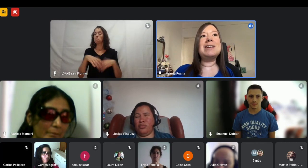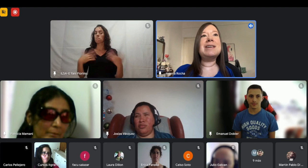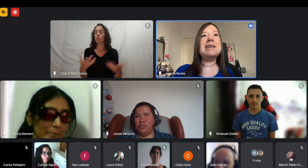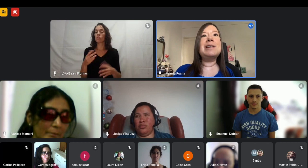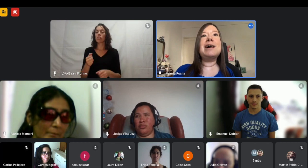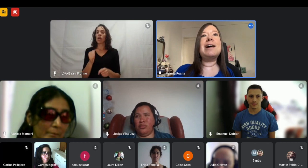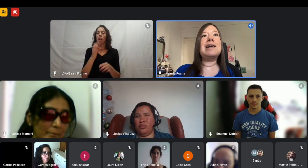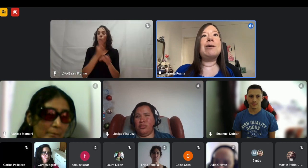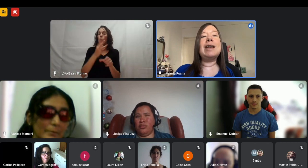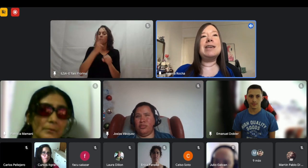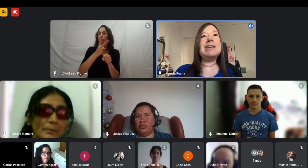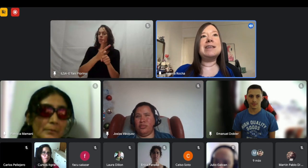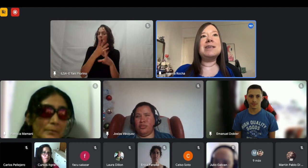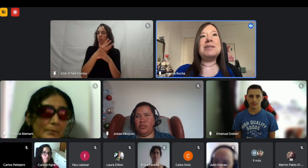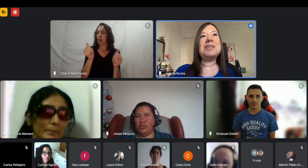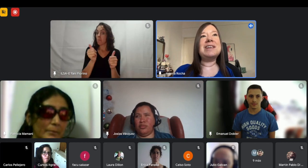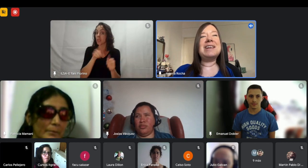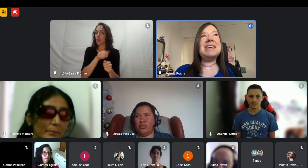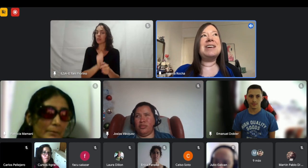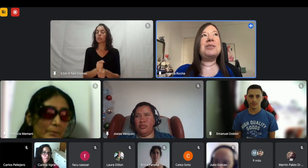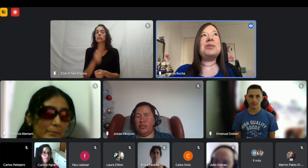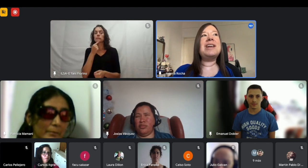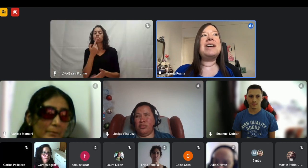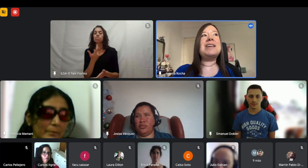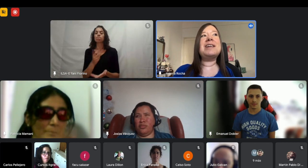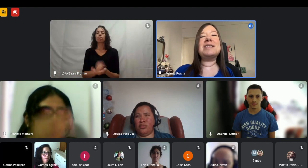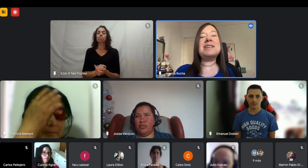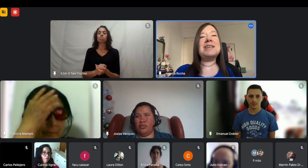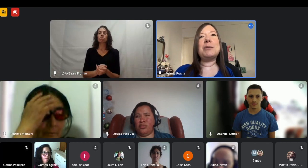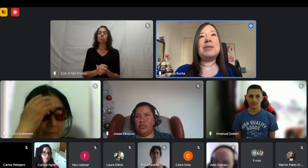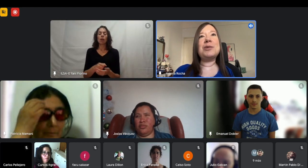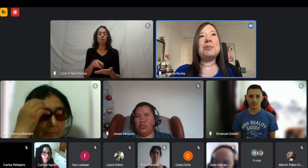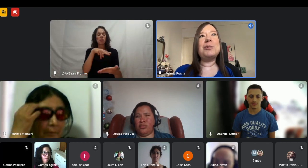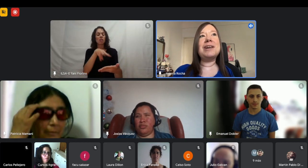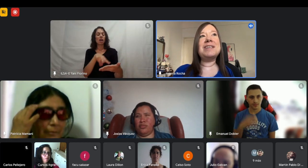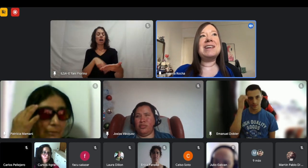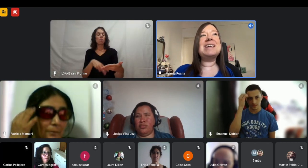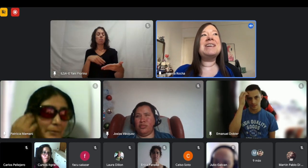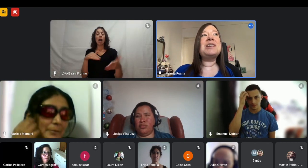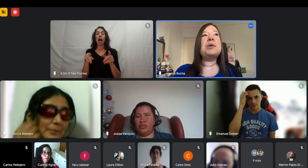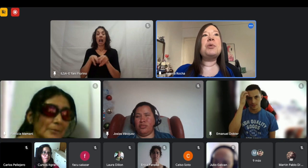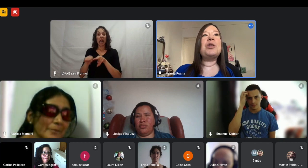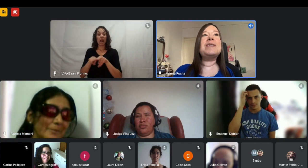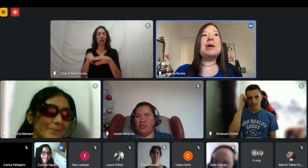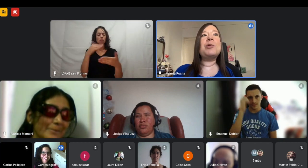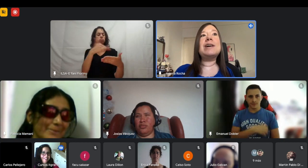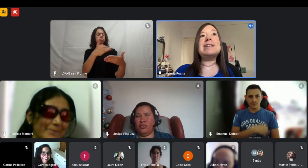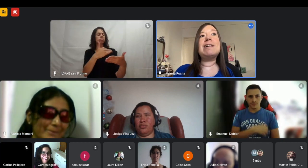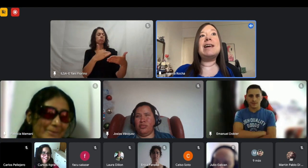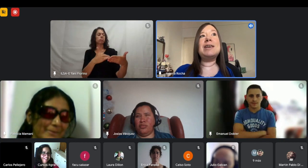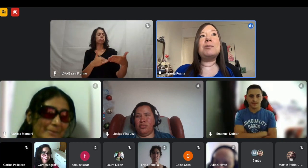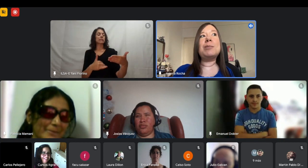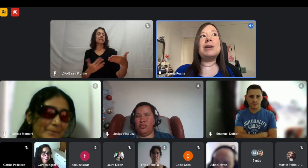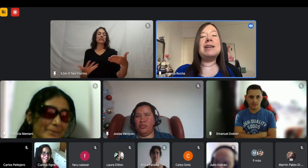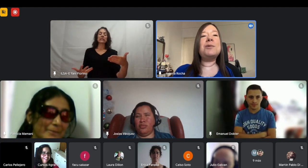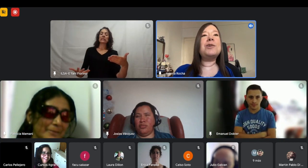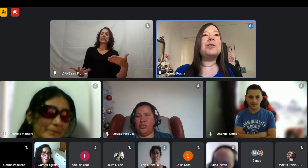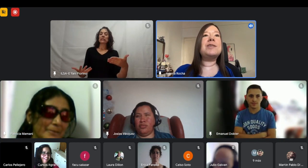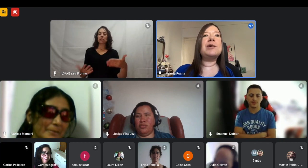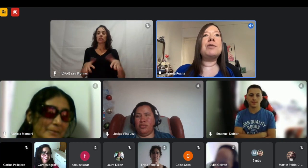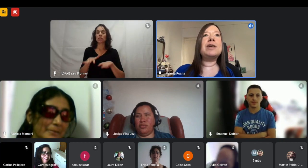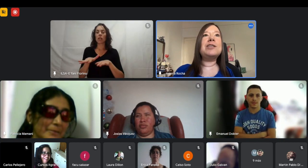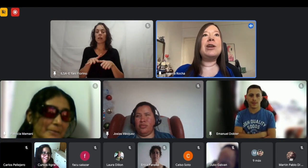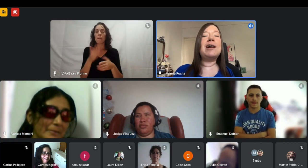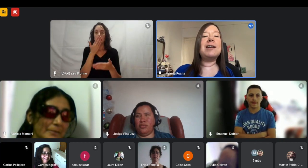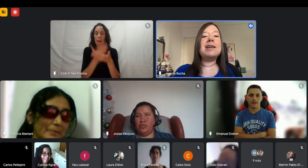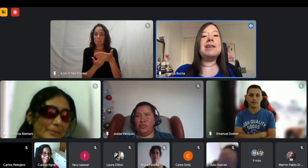típicamente agarraba la guía con todas las carreras capaz soy muy vieja ya pero en esa época estaba la guía en papel y